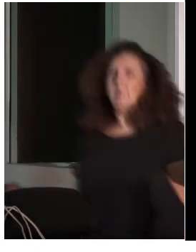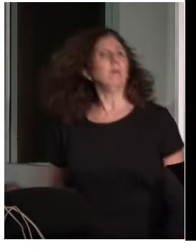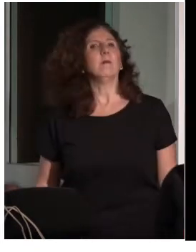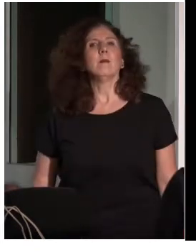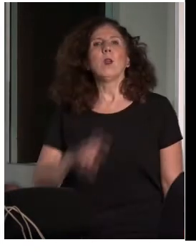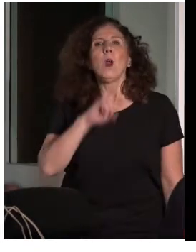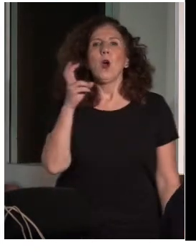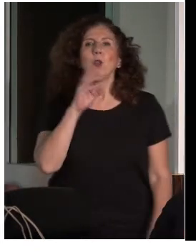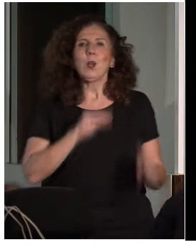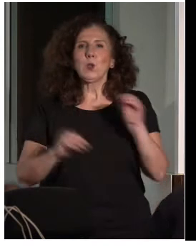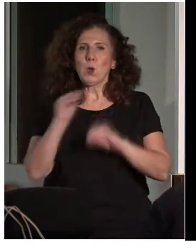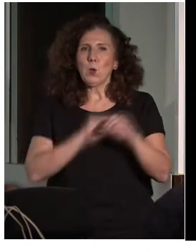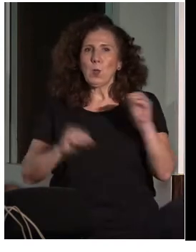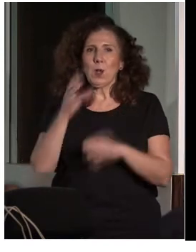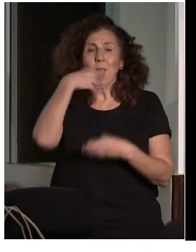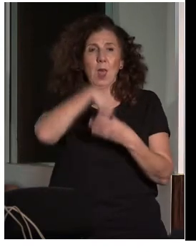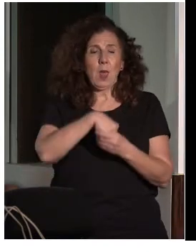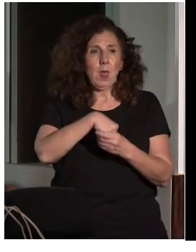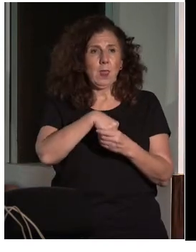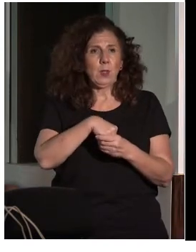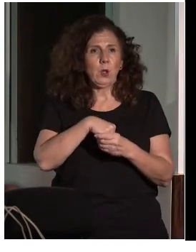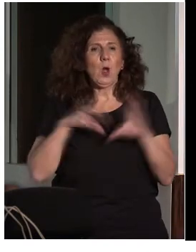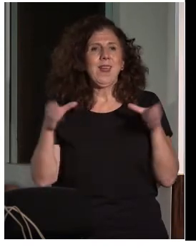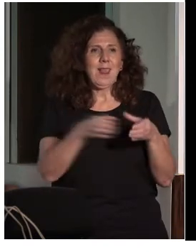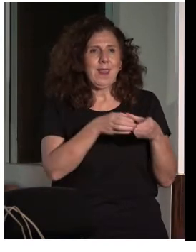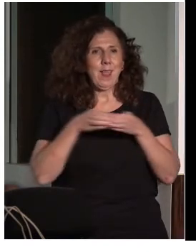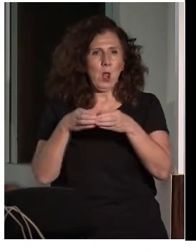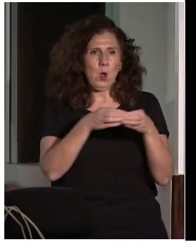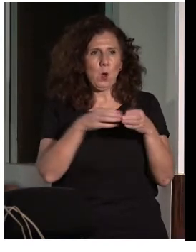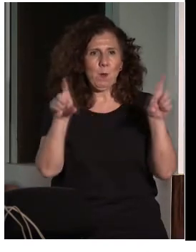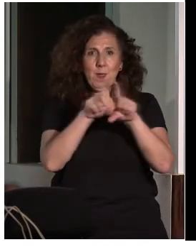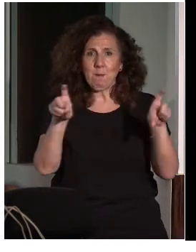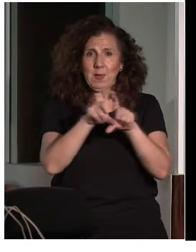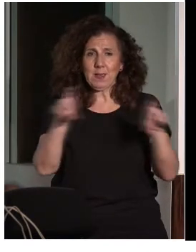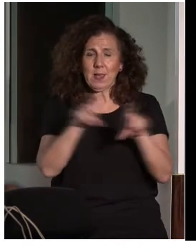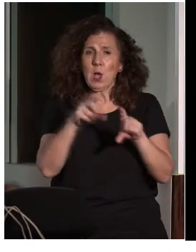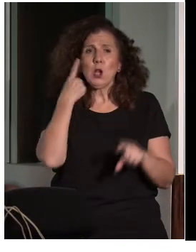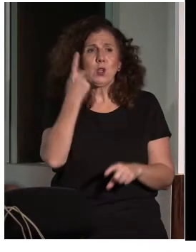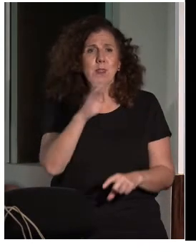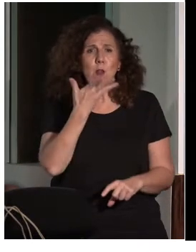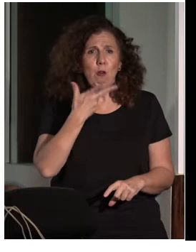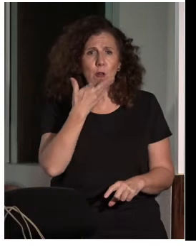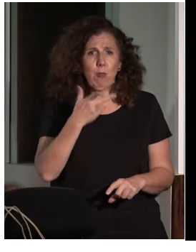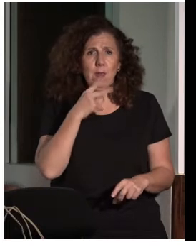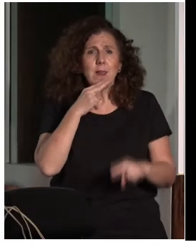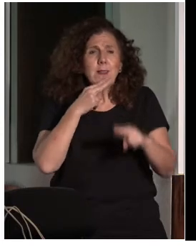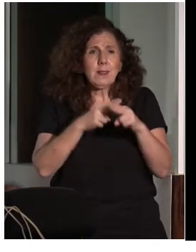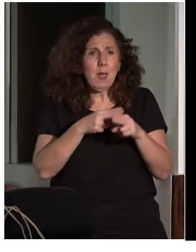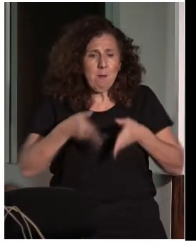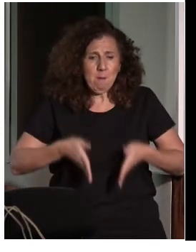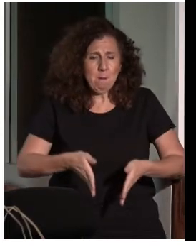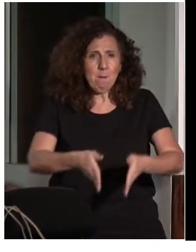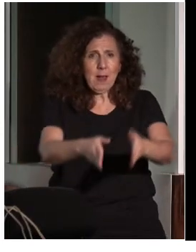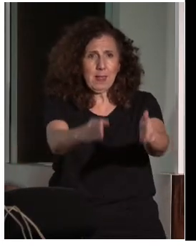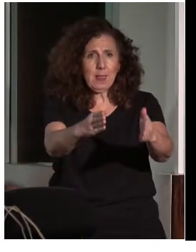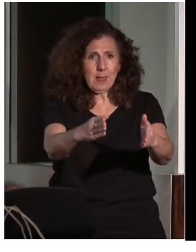el grupo de empresas que es Inlunión, Tecnología y Accesibilidad, que son las balizas de encaminamiento. No sé si las conocéis, los Bicom.